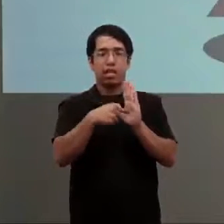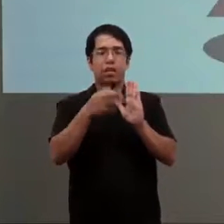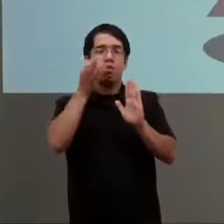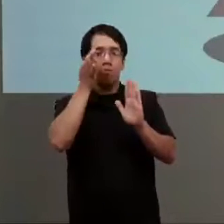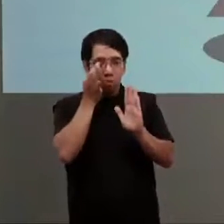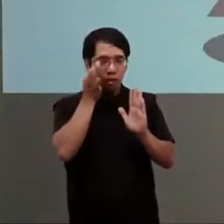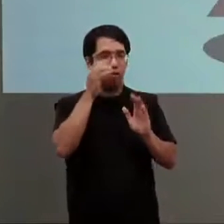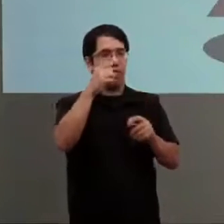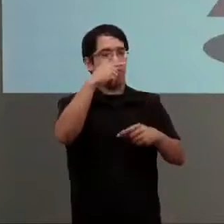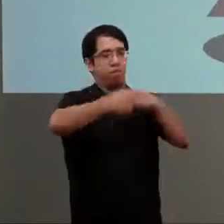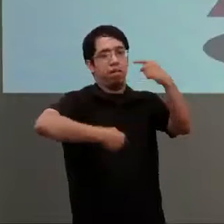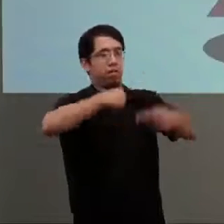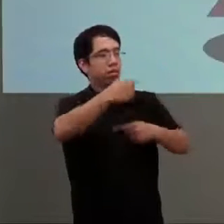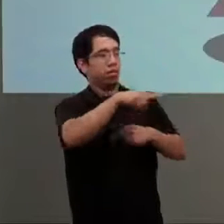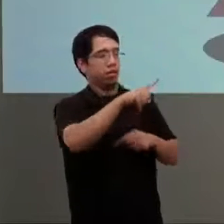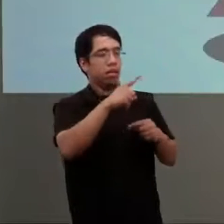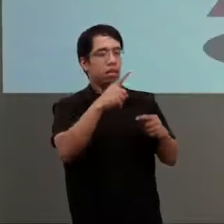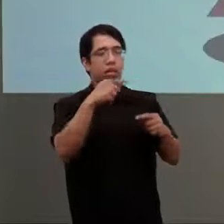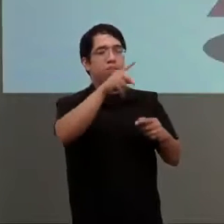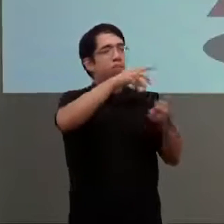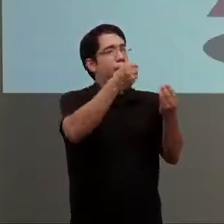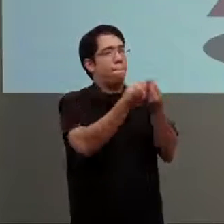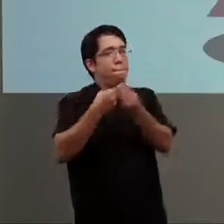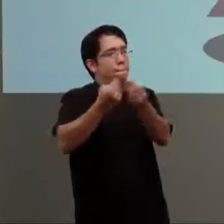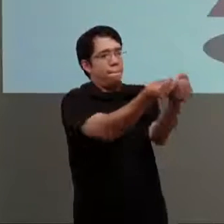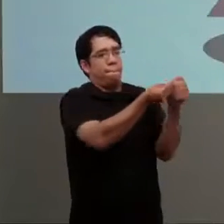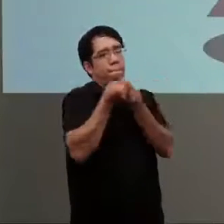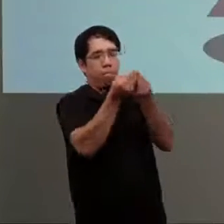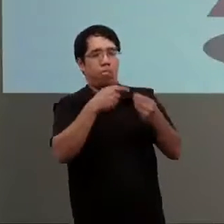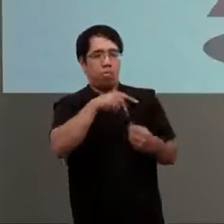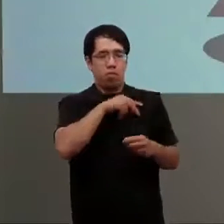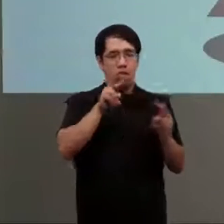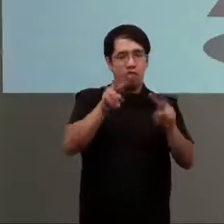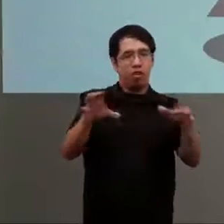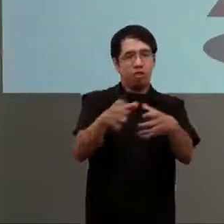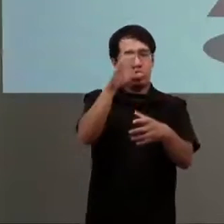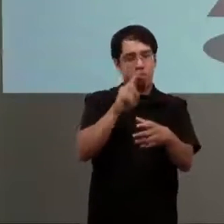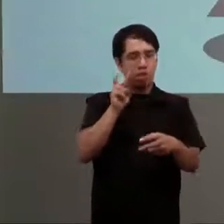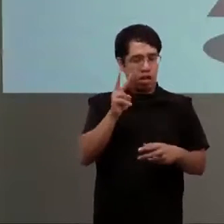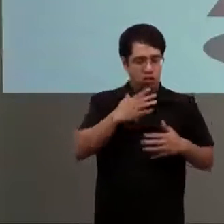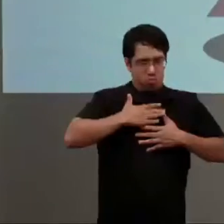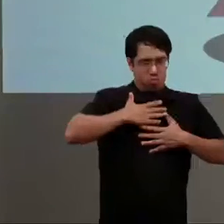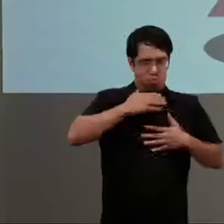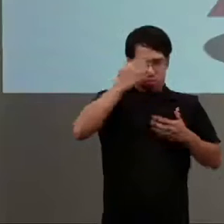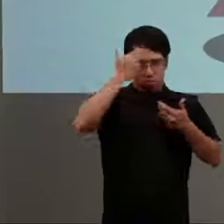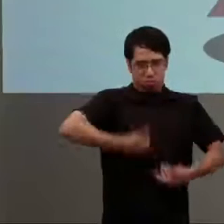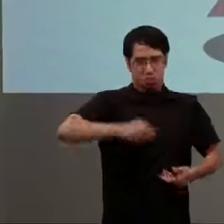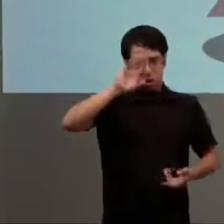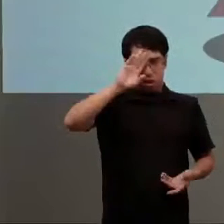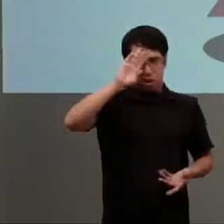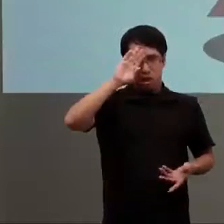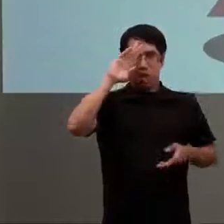a garantizar la creación de una cultura y esa cultura ese cambio de cultura tiene como base la actitud